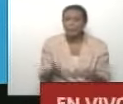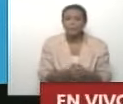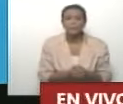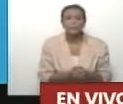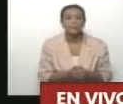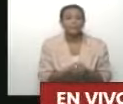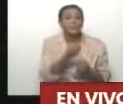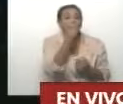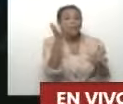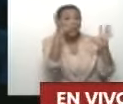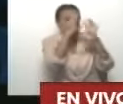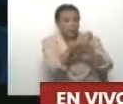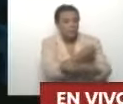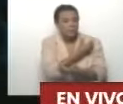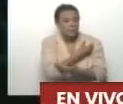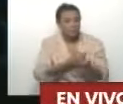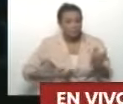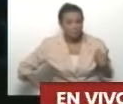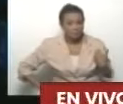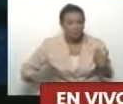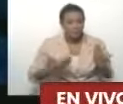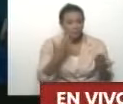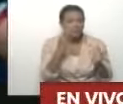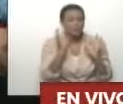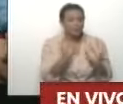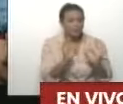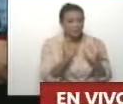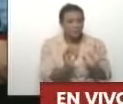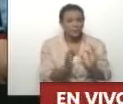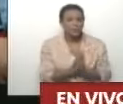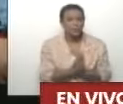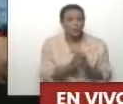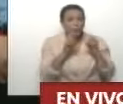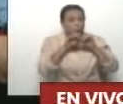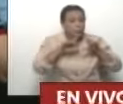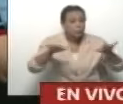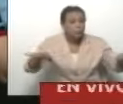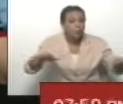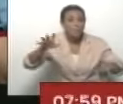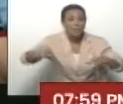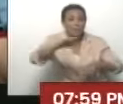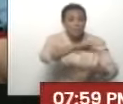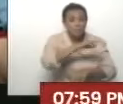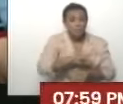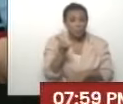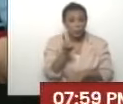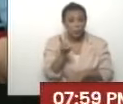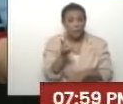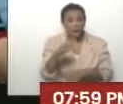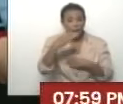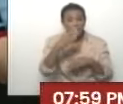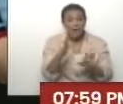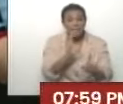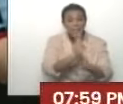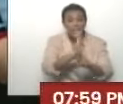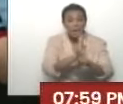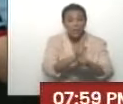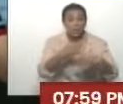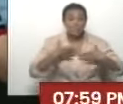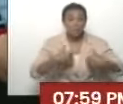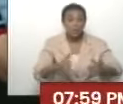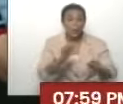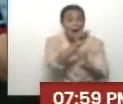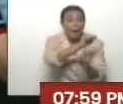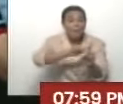Buenas noches, presidente. Efectivamente, bueno, nos hemos desplegado a través de la salud ambiental, que es quien lleva el